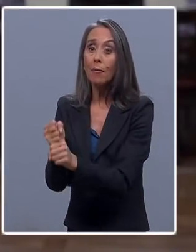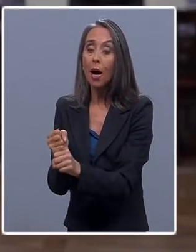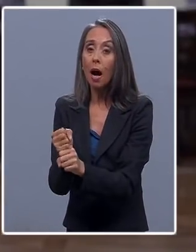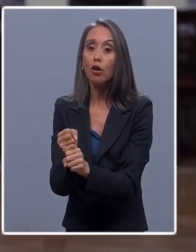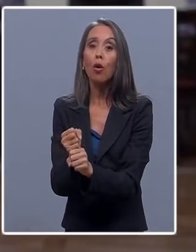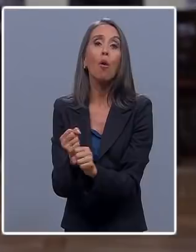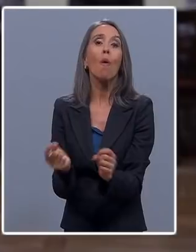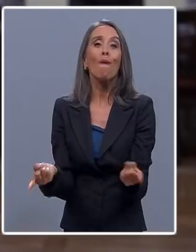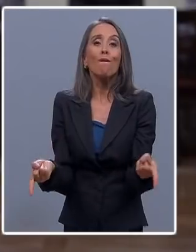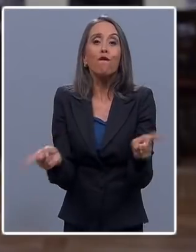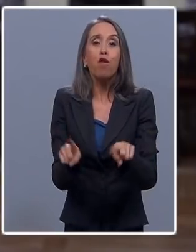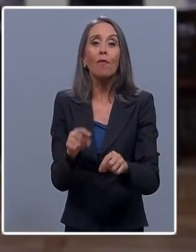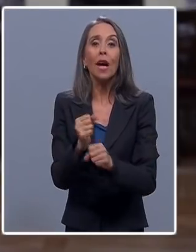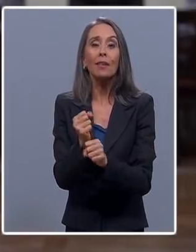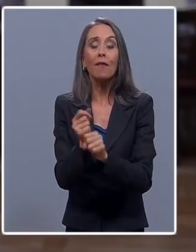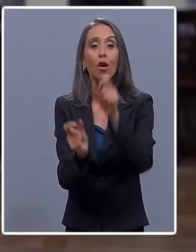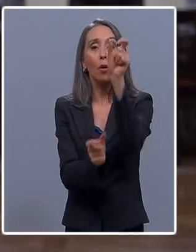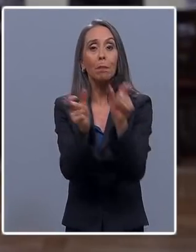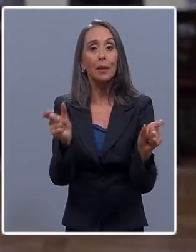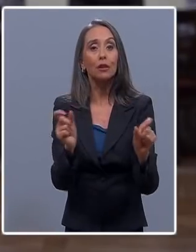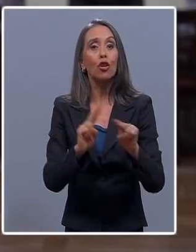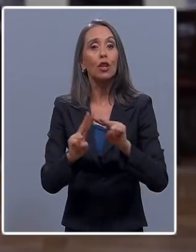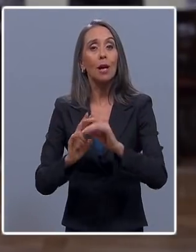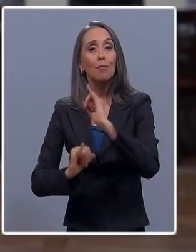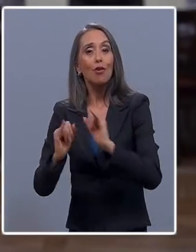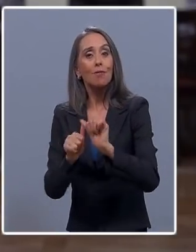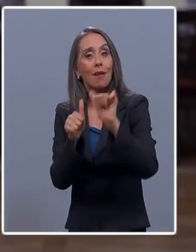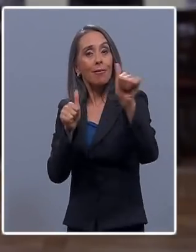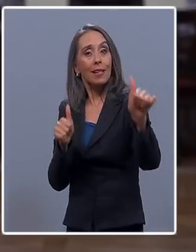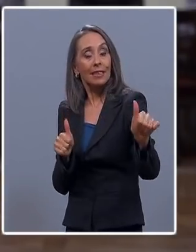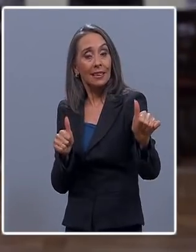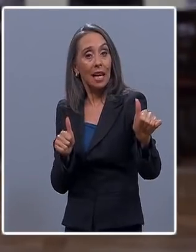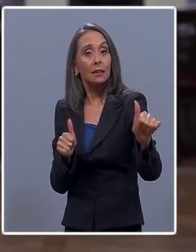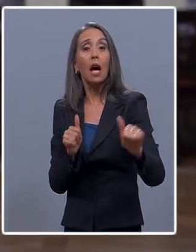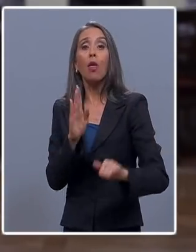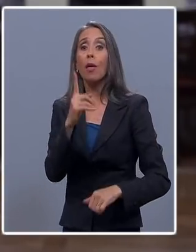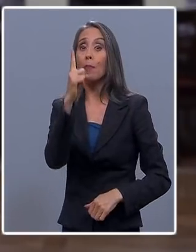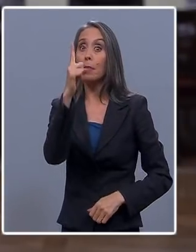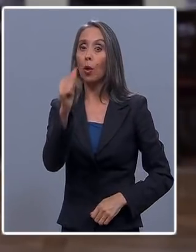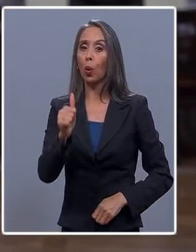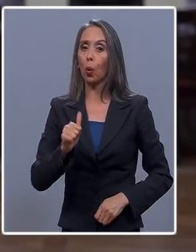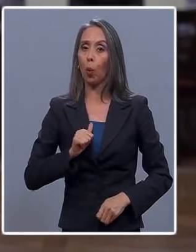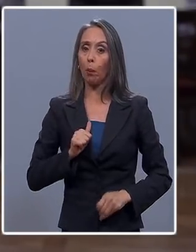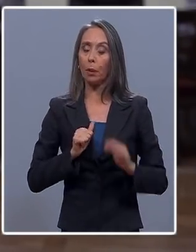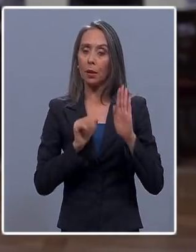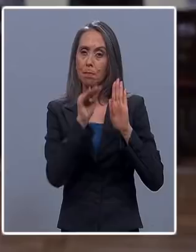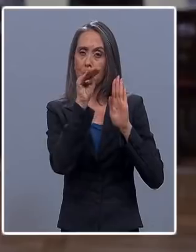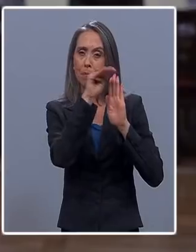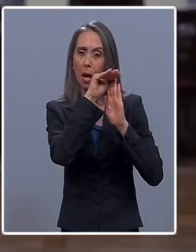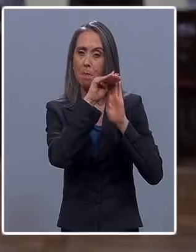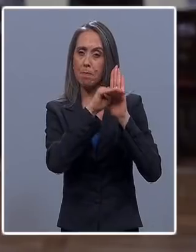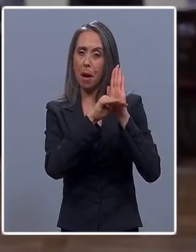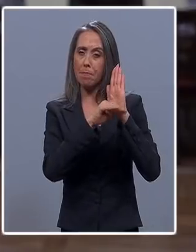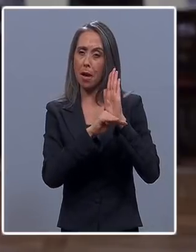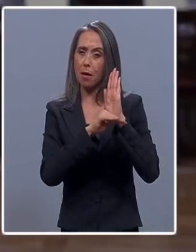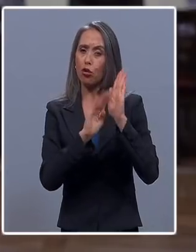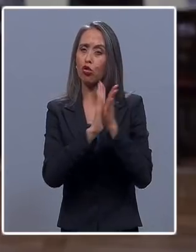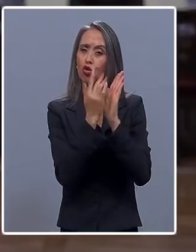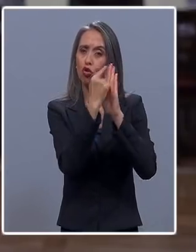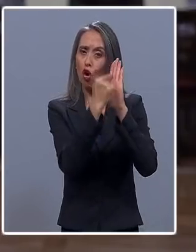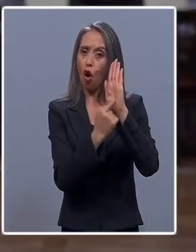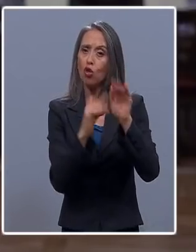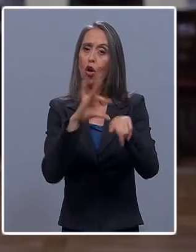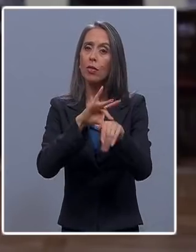reincorporación de los que lo están haciendo a distancia se hará cumpliendo estrictamente con todos los protocolos